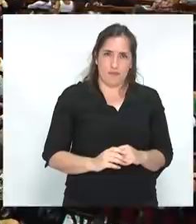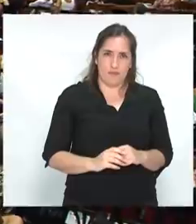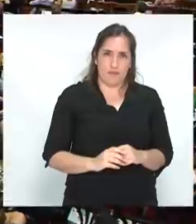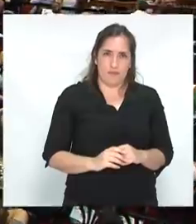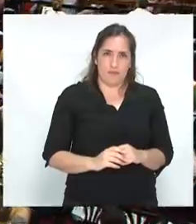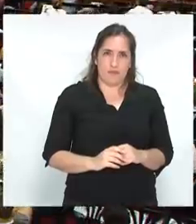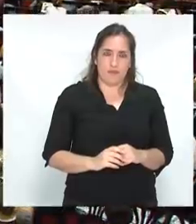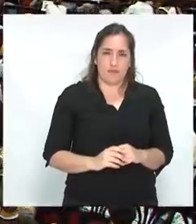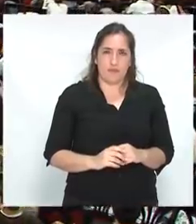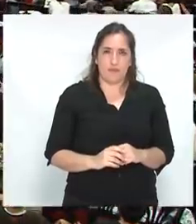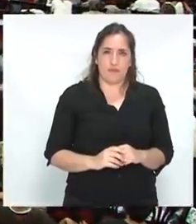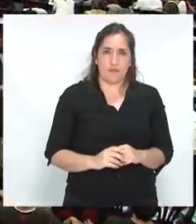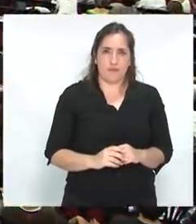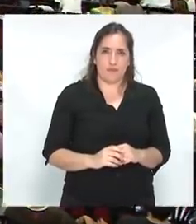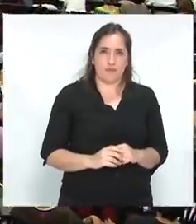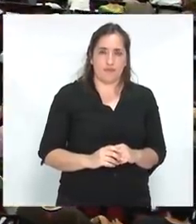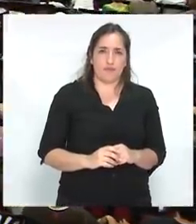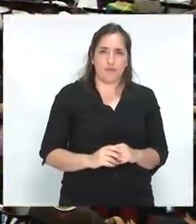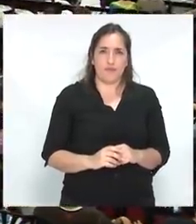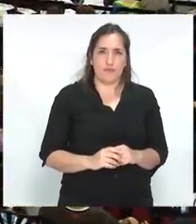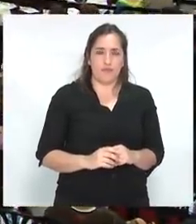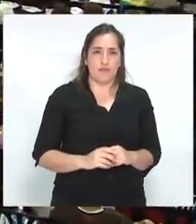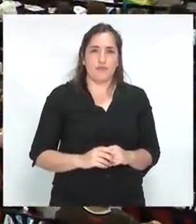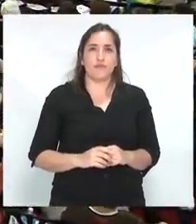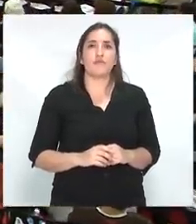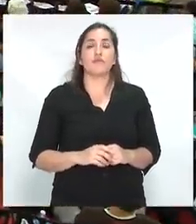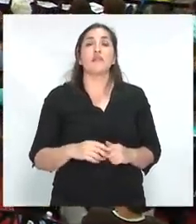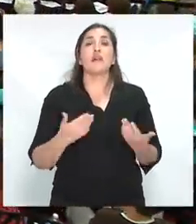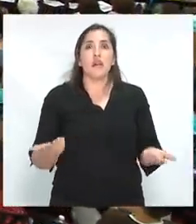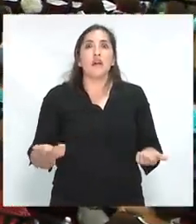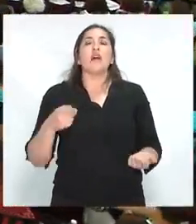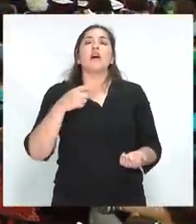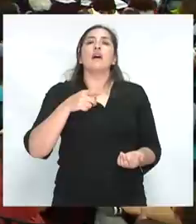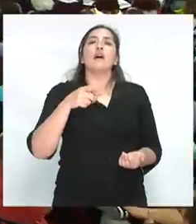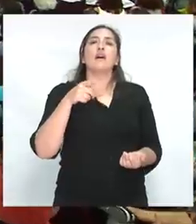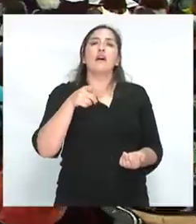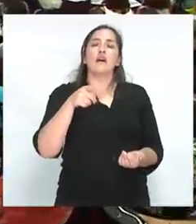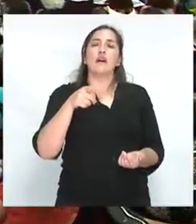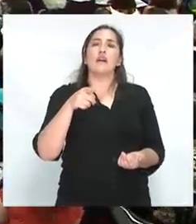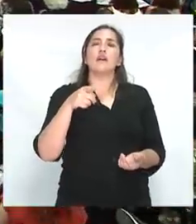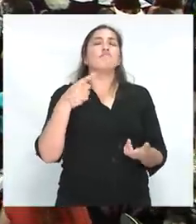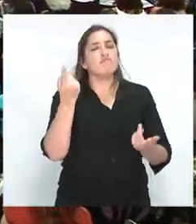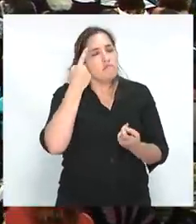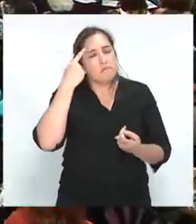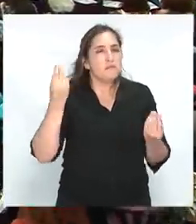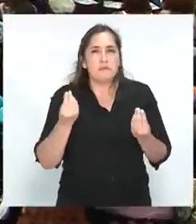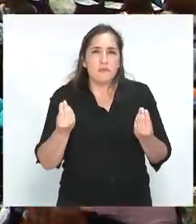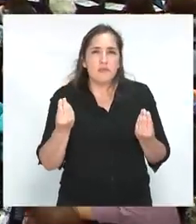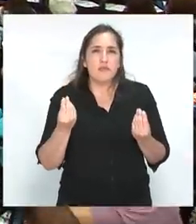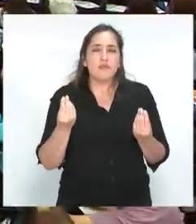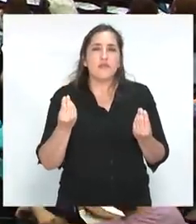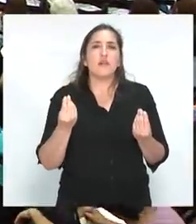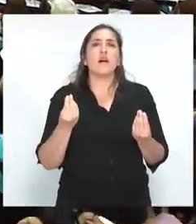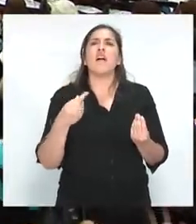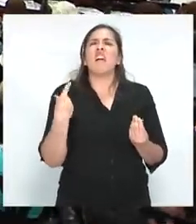la debilidad de las transformaciones del sentido común. Llamamos